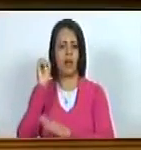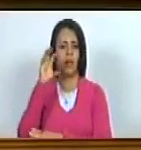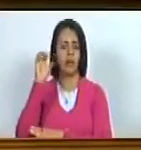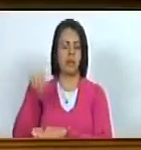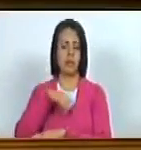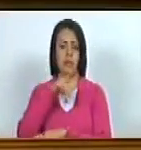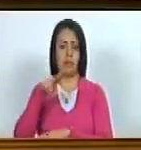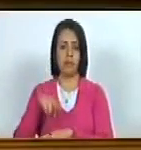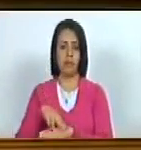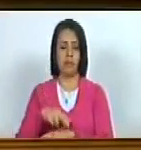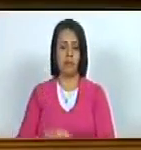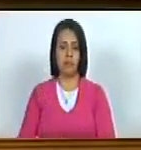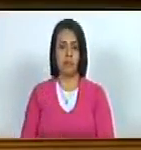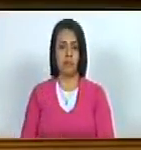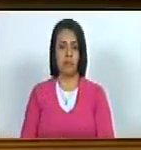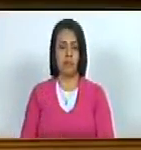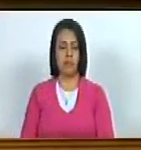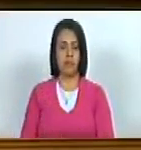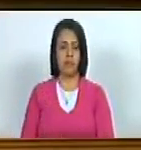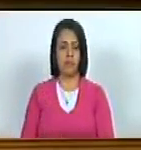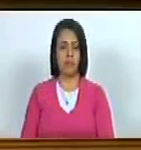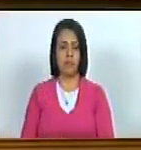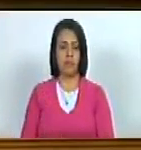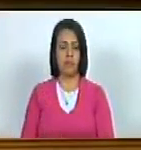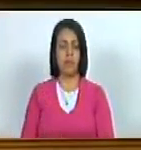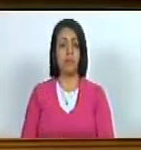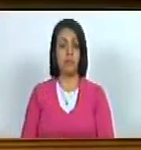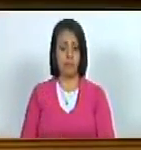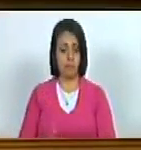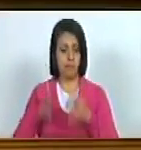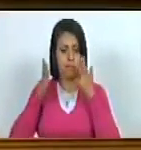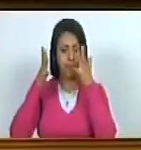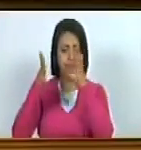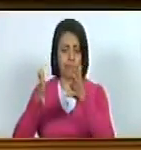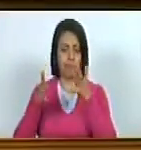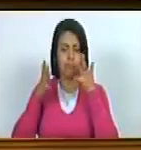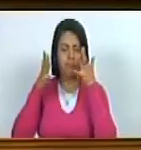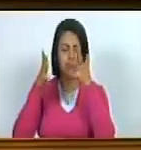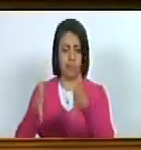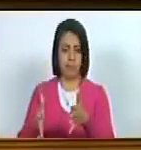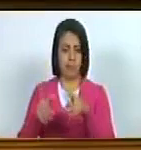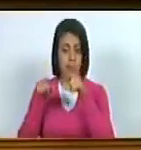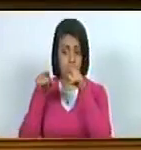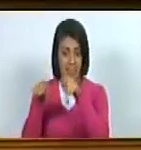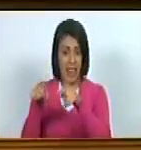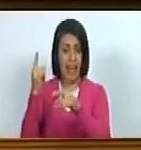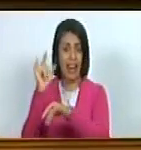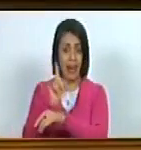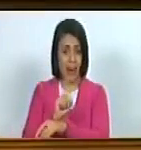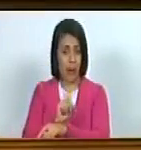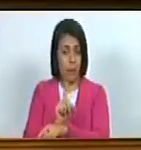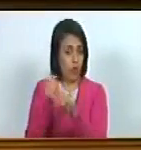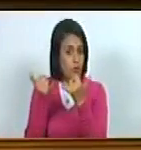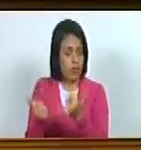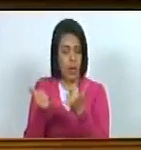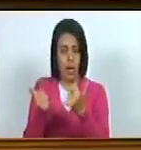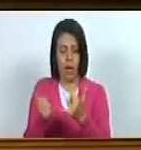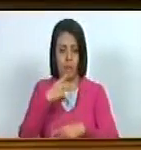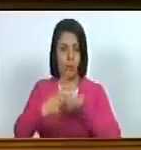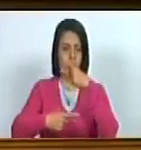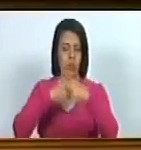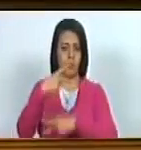asamblea nacional e instruye para que de inmediato se